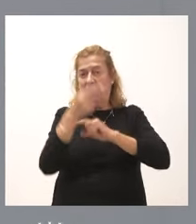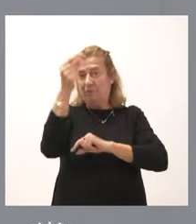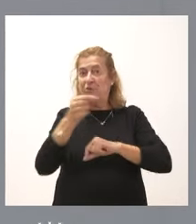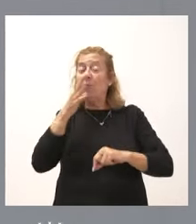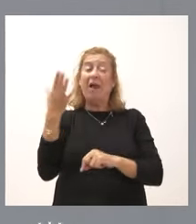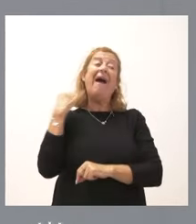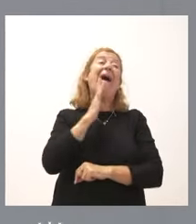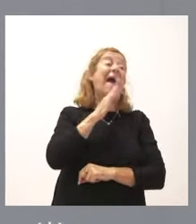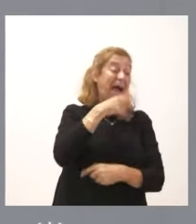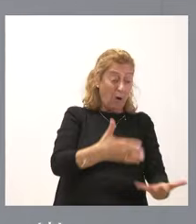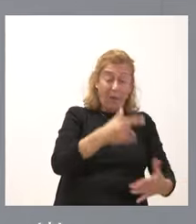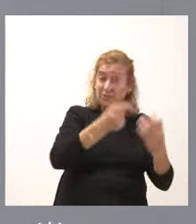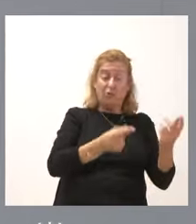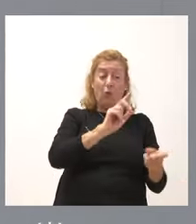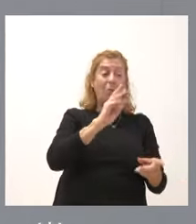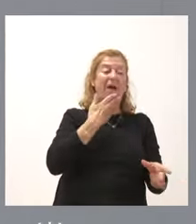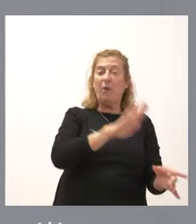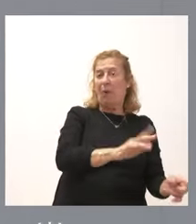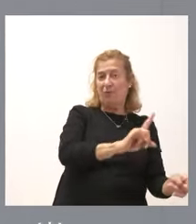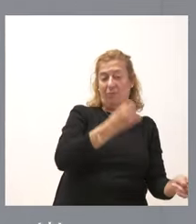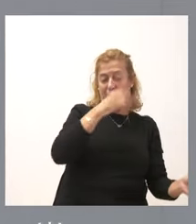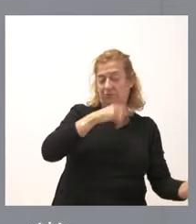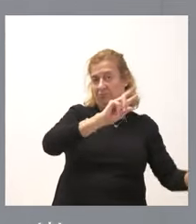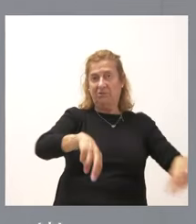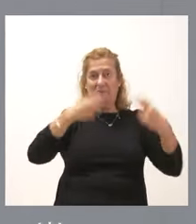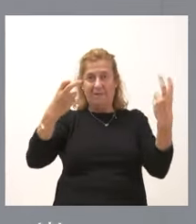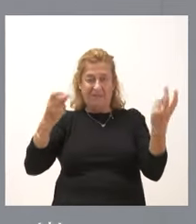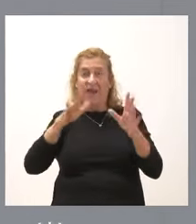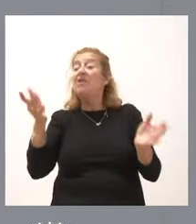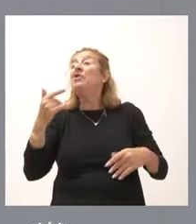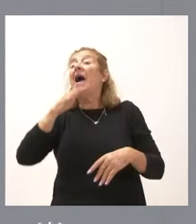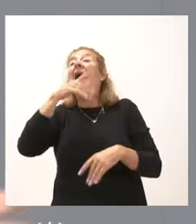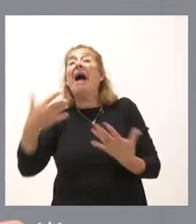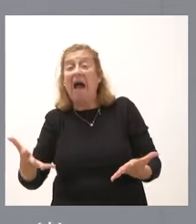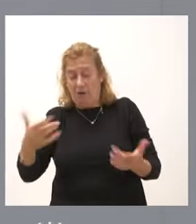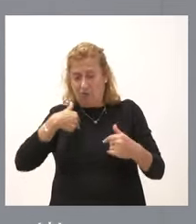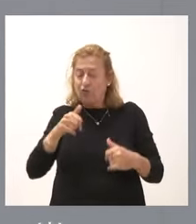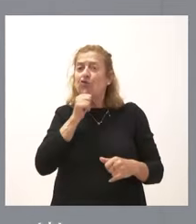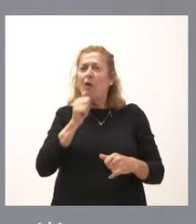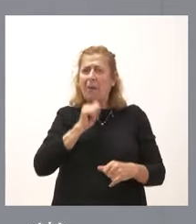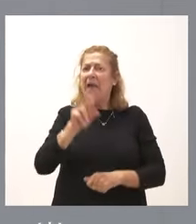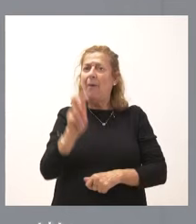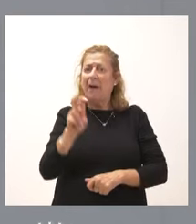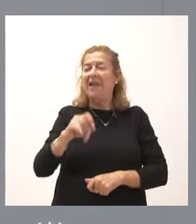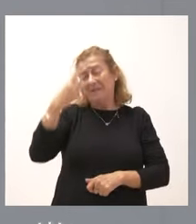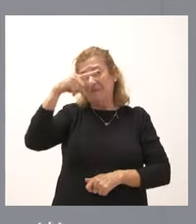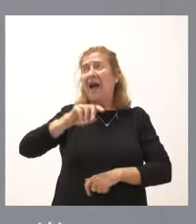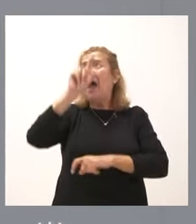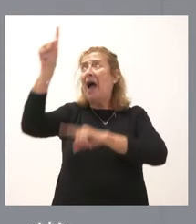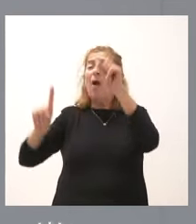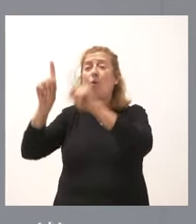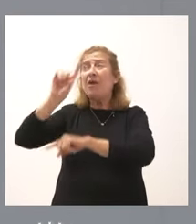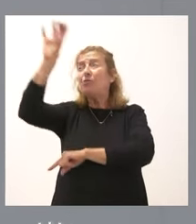presupuesto que hay vigente no es un buen presupuesto. Segundo, lo tenemos en vigor. Hay comunidades autónomas que saben ustedes que no tienen en este momento,